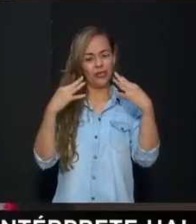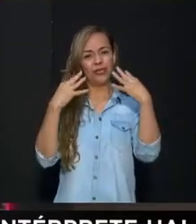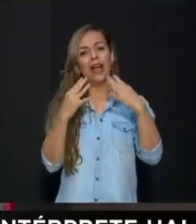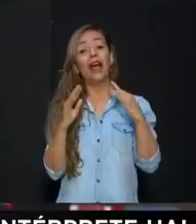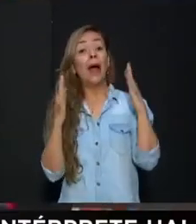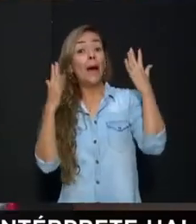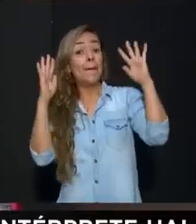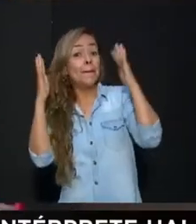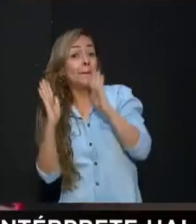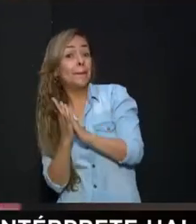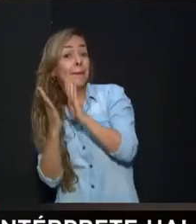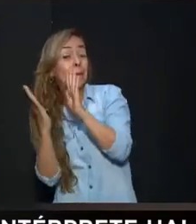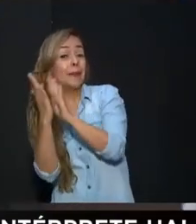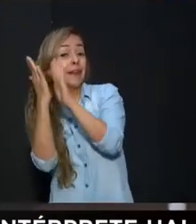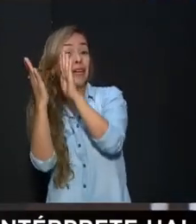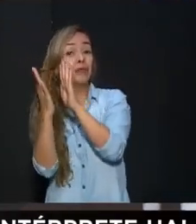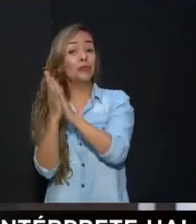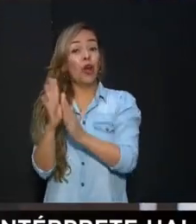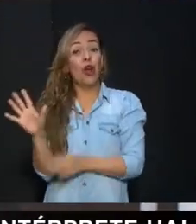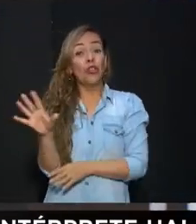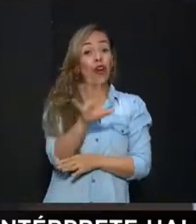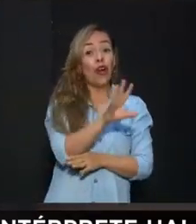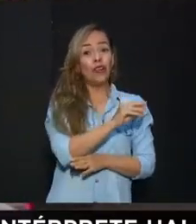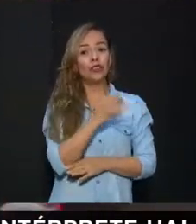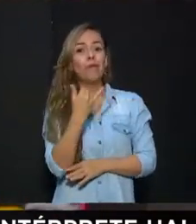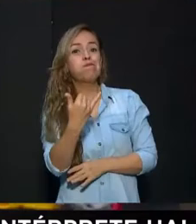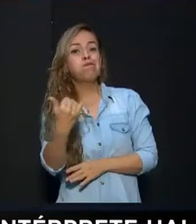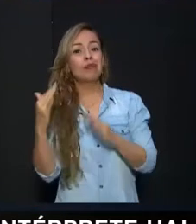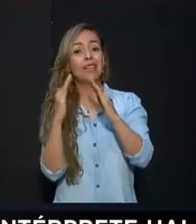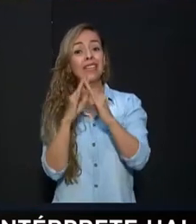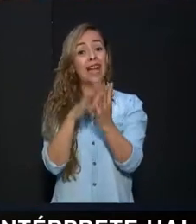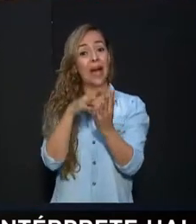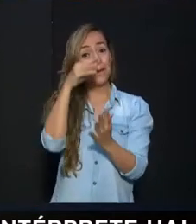aplauso que se sienta porque en casa aprendemos.